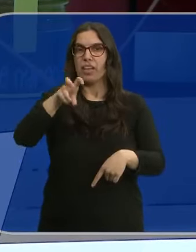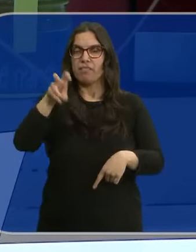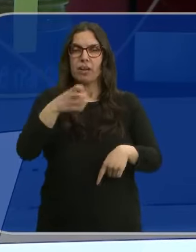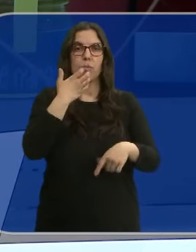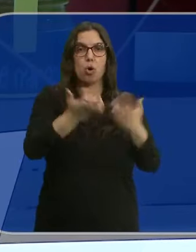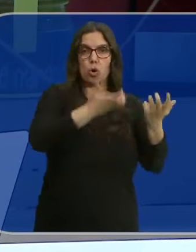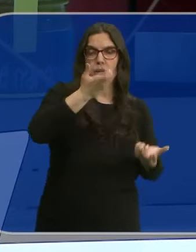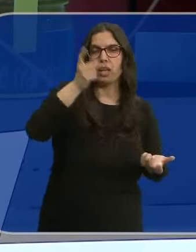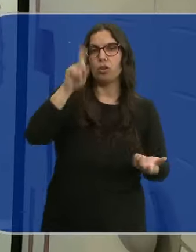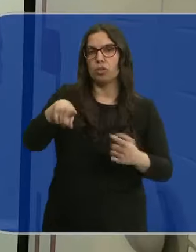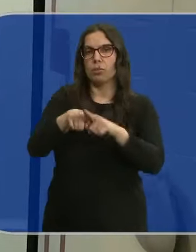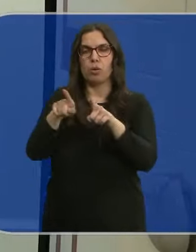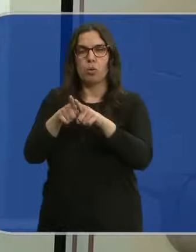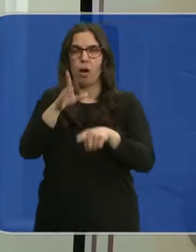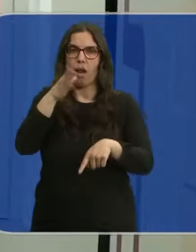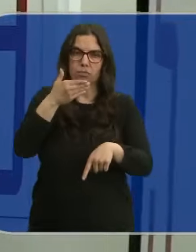en los sobradores.